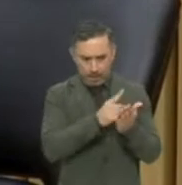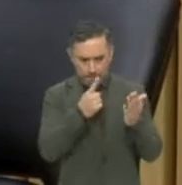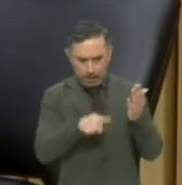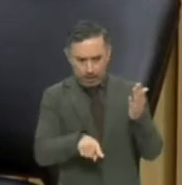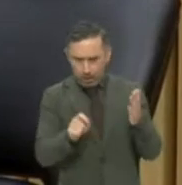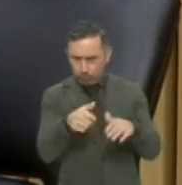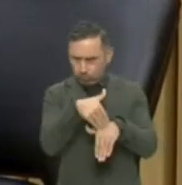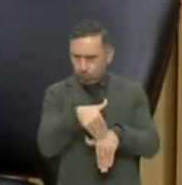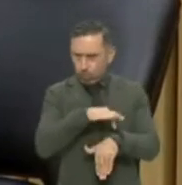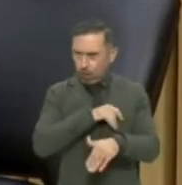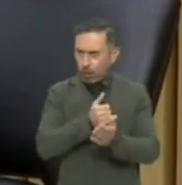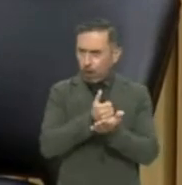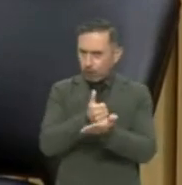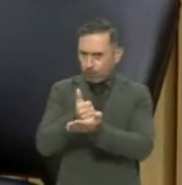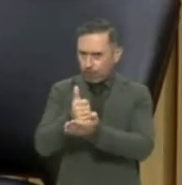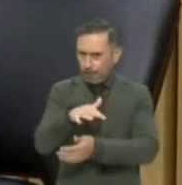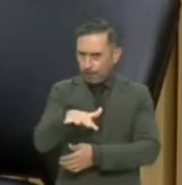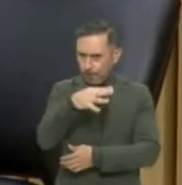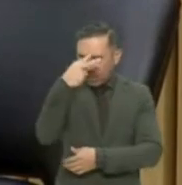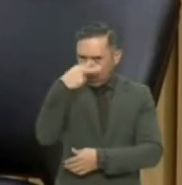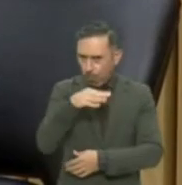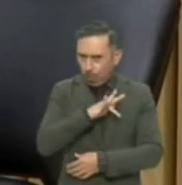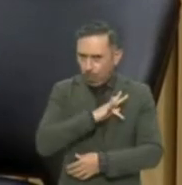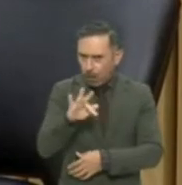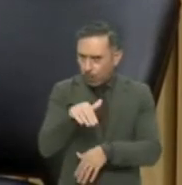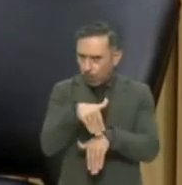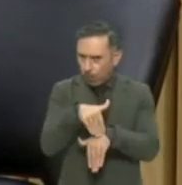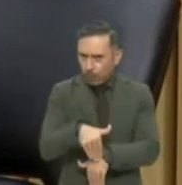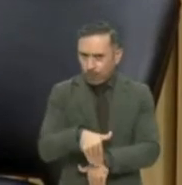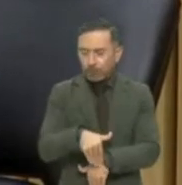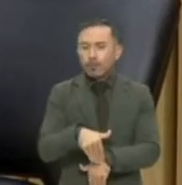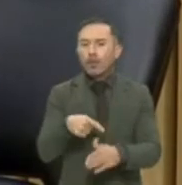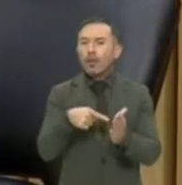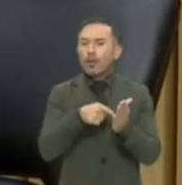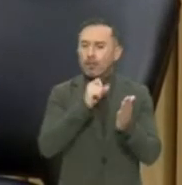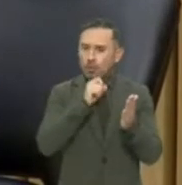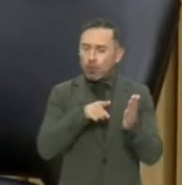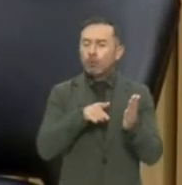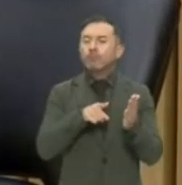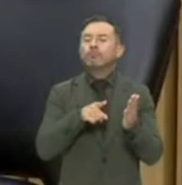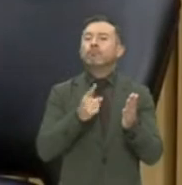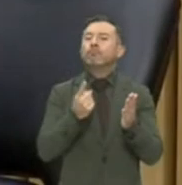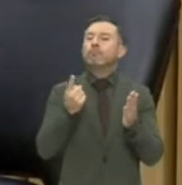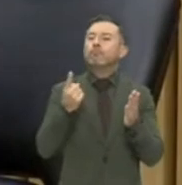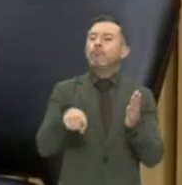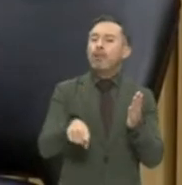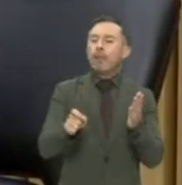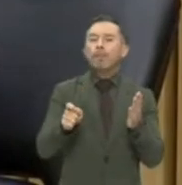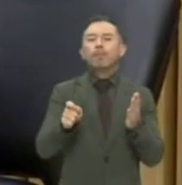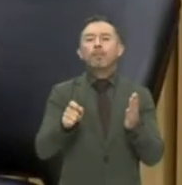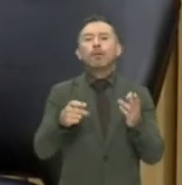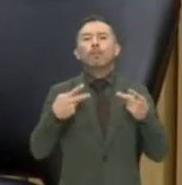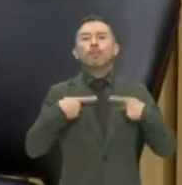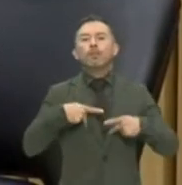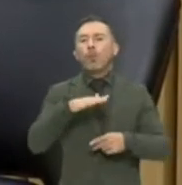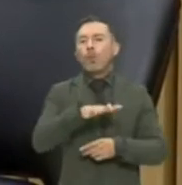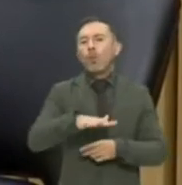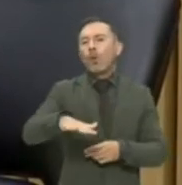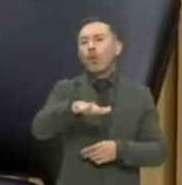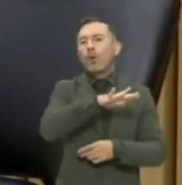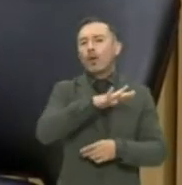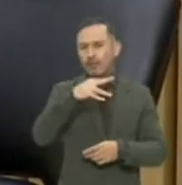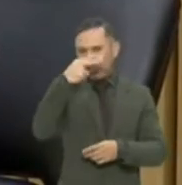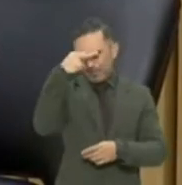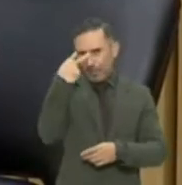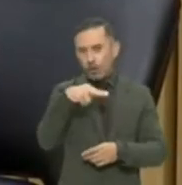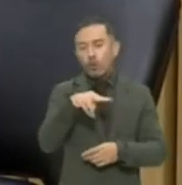les fueron encomendadas por defender y resguardar los derechos democráticos de la sociedad